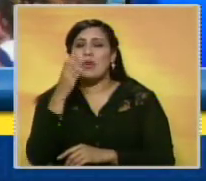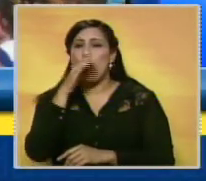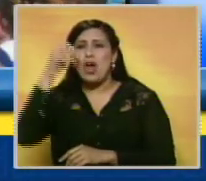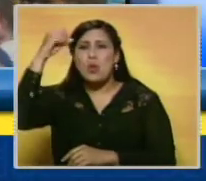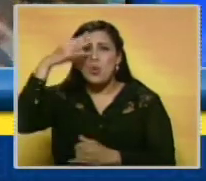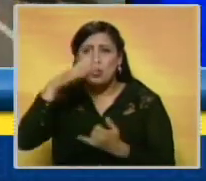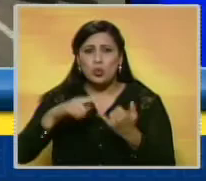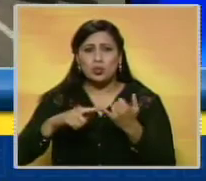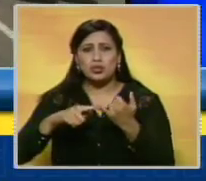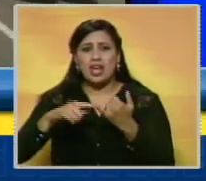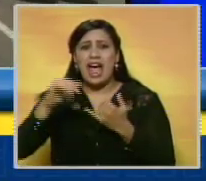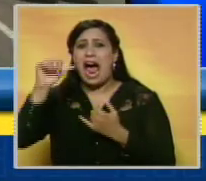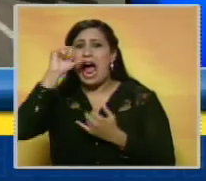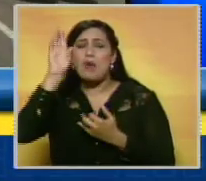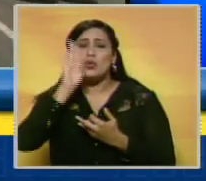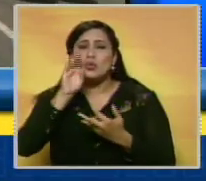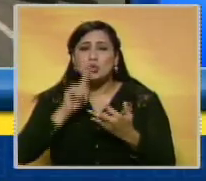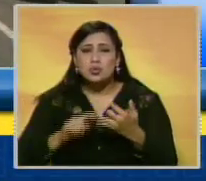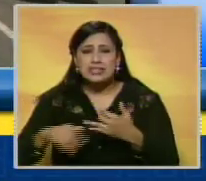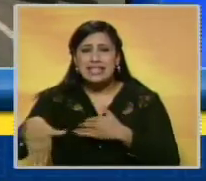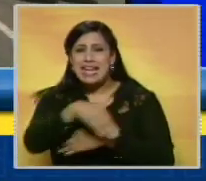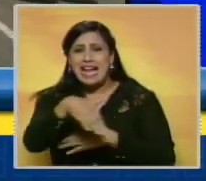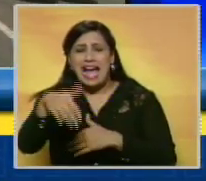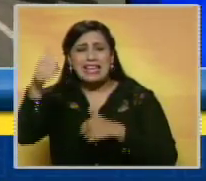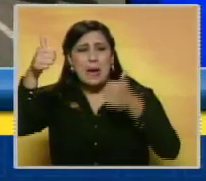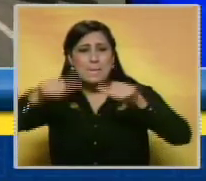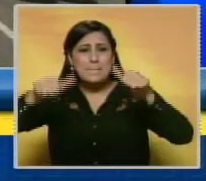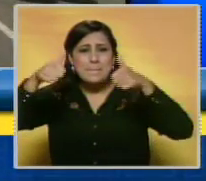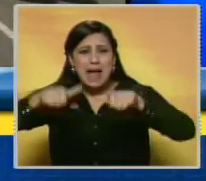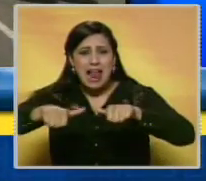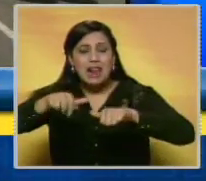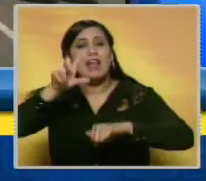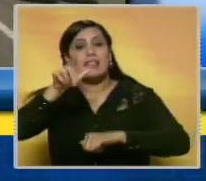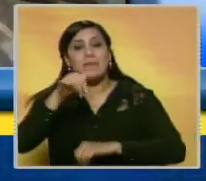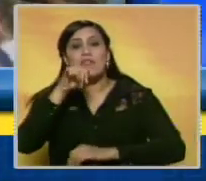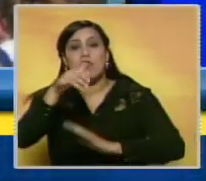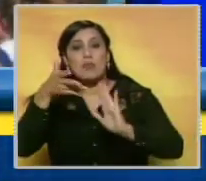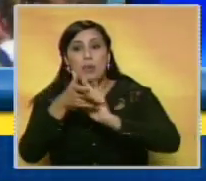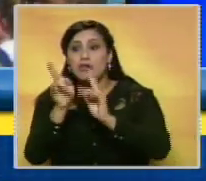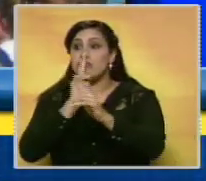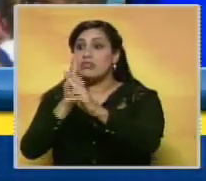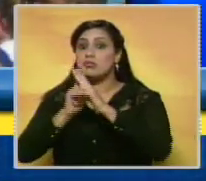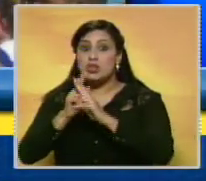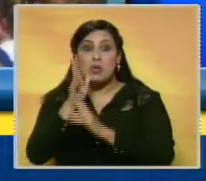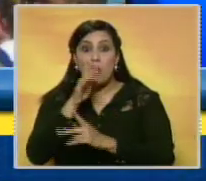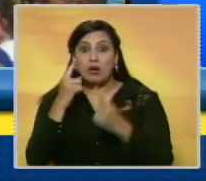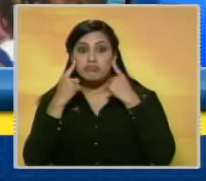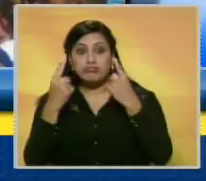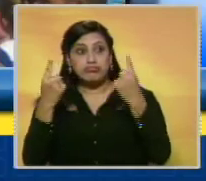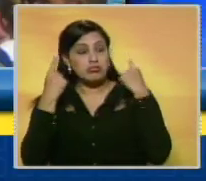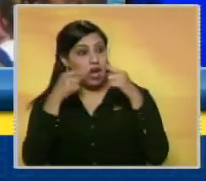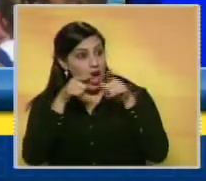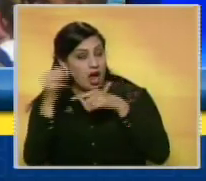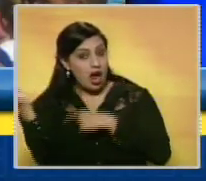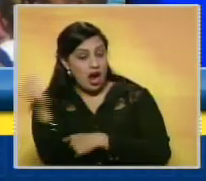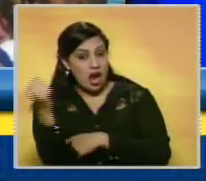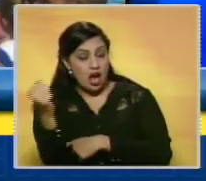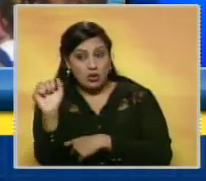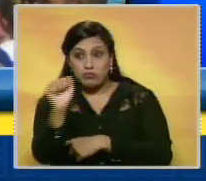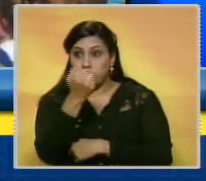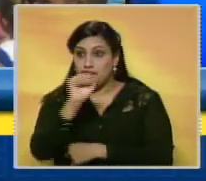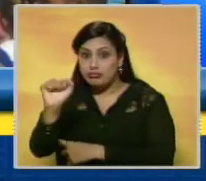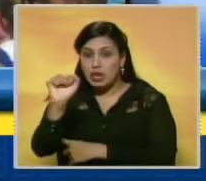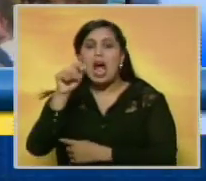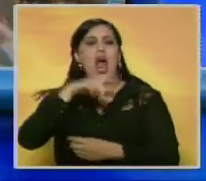público, red de aguas negras y calles en mal estado. Anunciaron que de no recibir respuesta de las autoridades en las próximas horas,